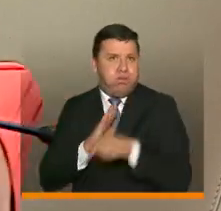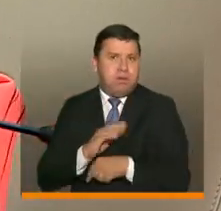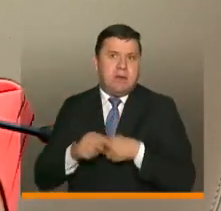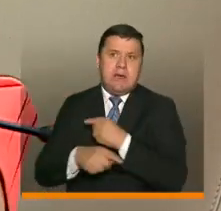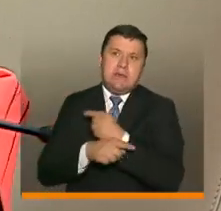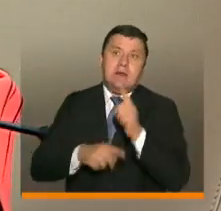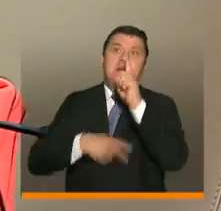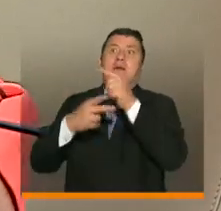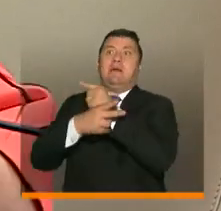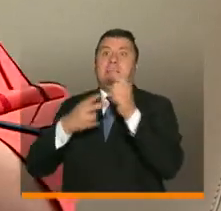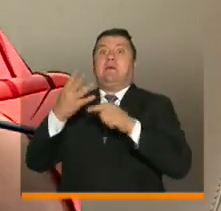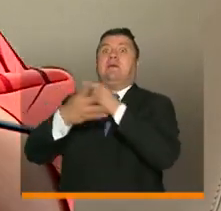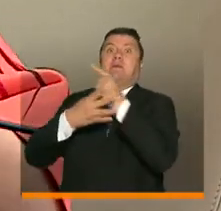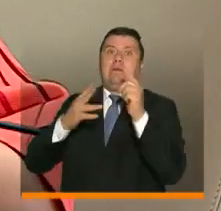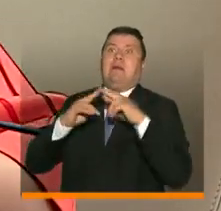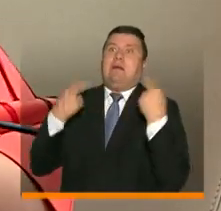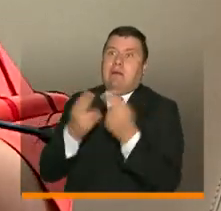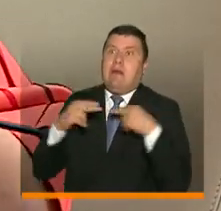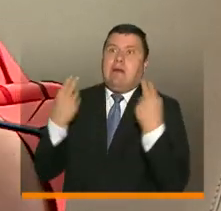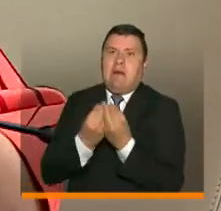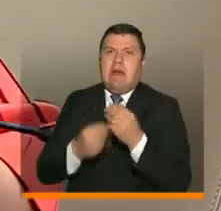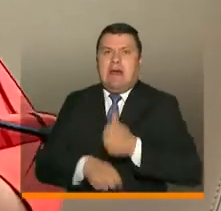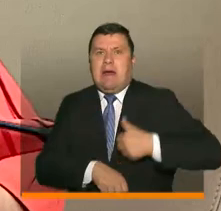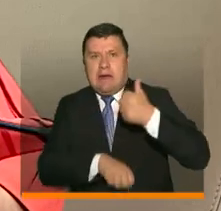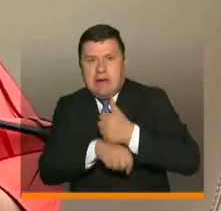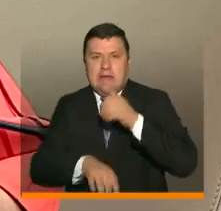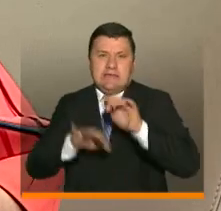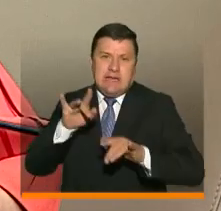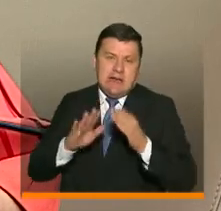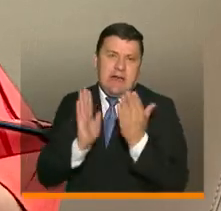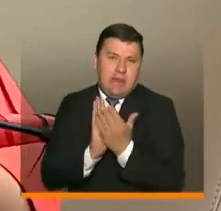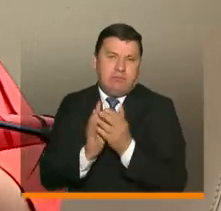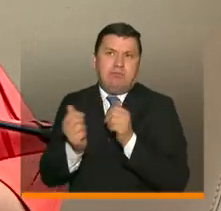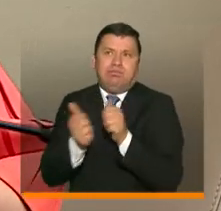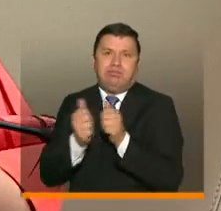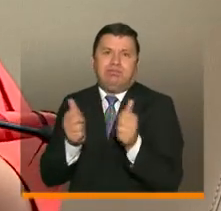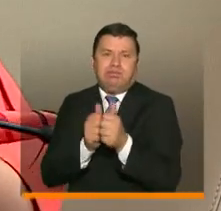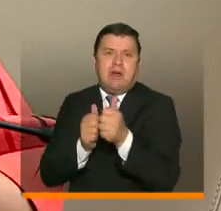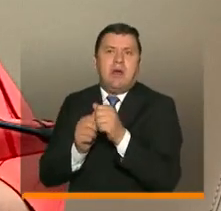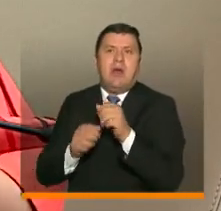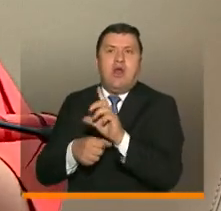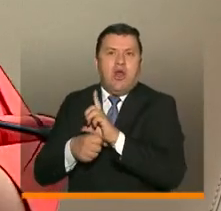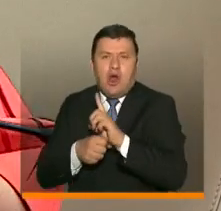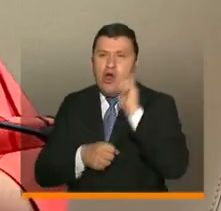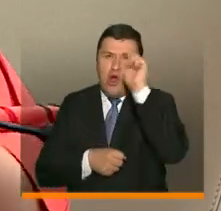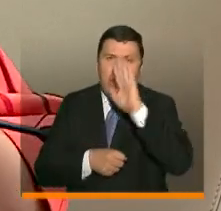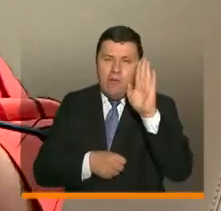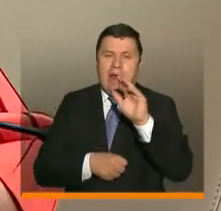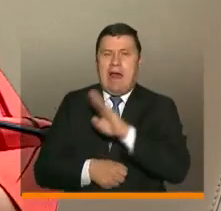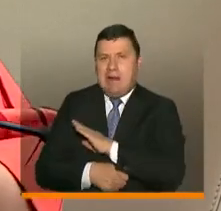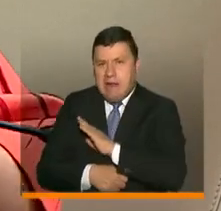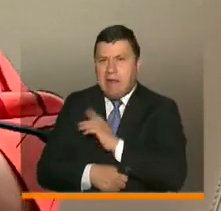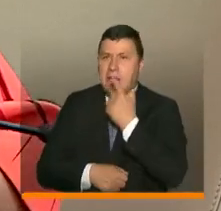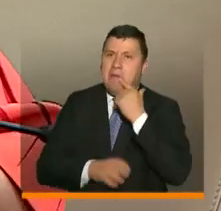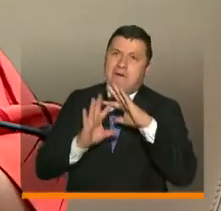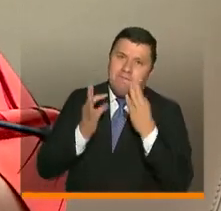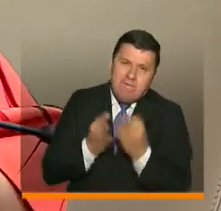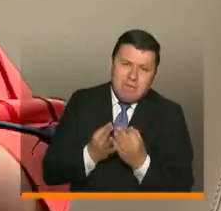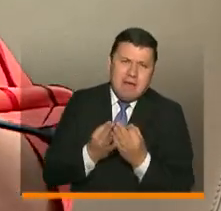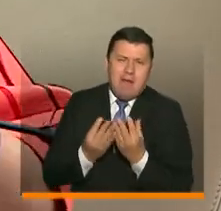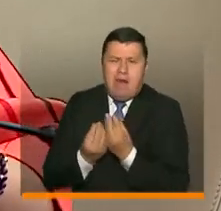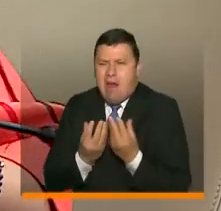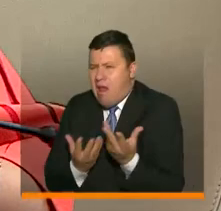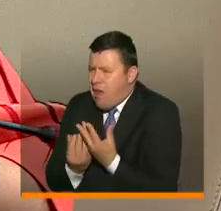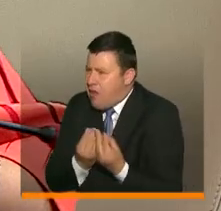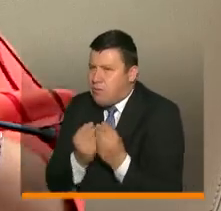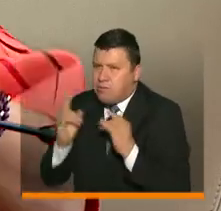Esta semana, la próxima, la siguiente, con rectores, con secretarios de educación, con autoridades locales, gobernadores, alcaldes, padres de familia. En fin,